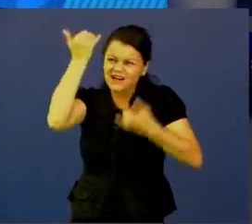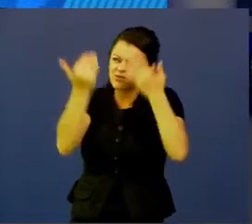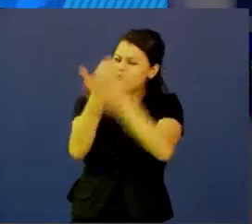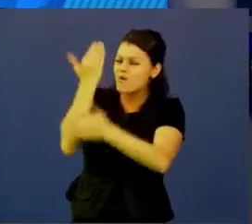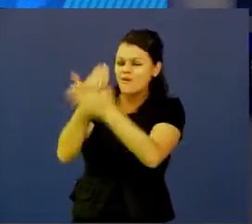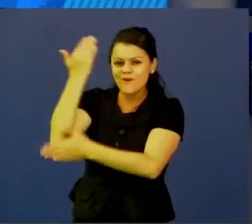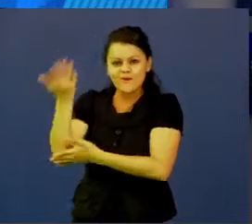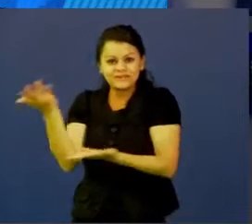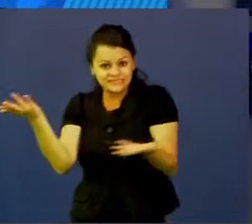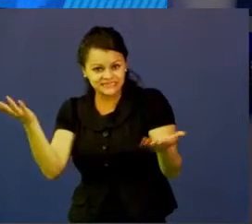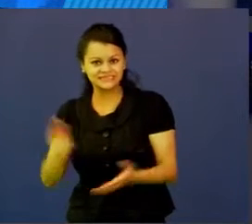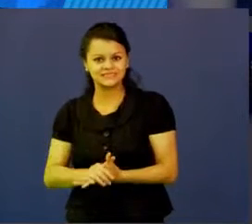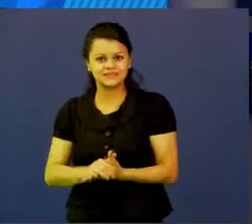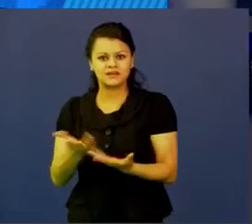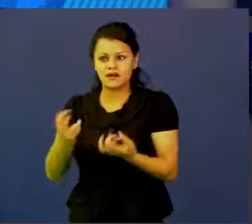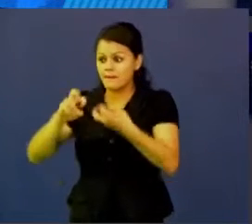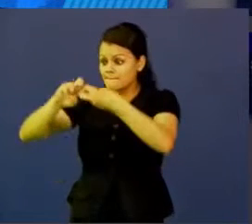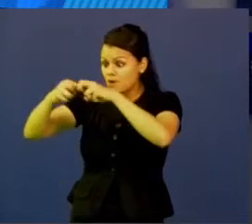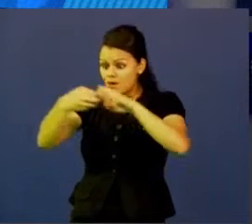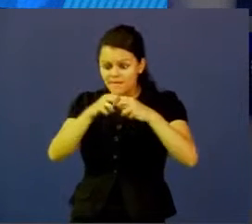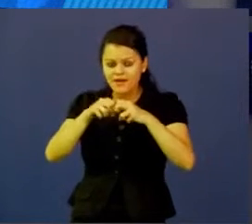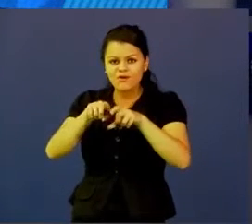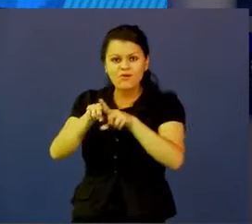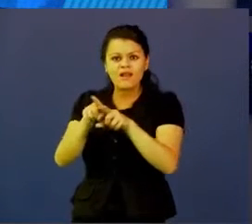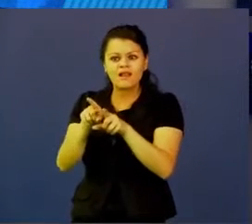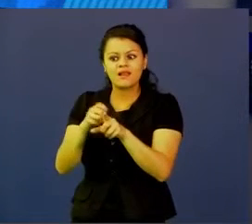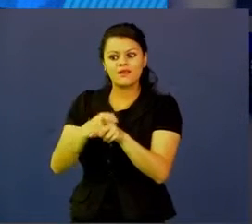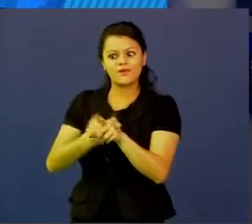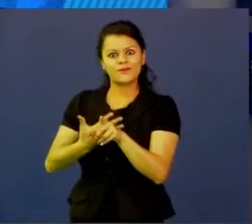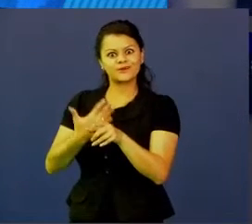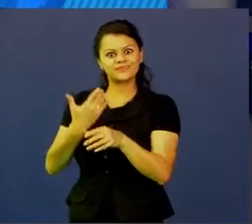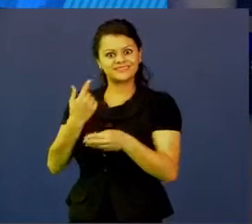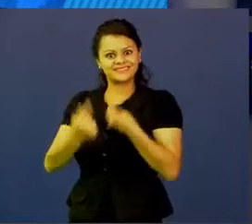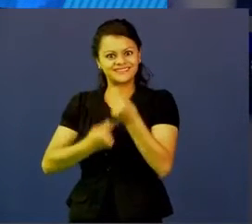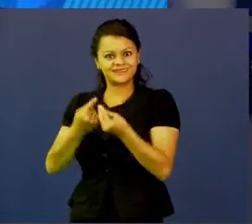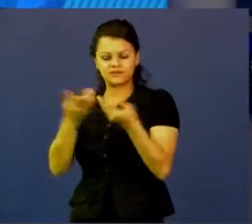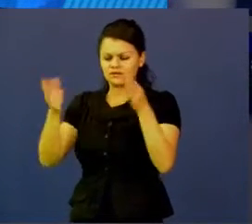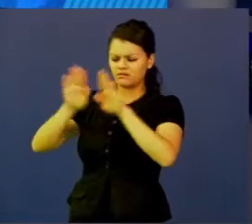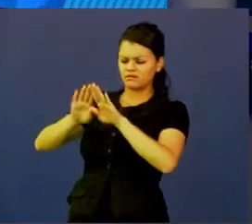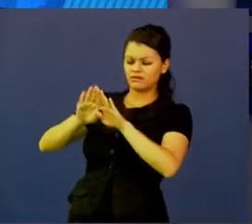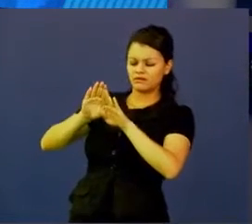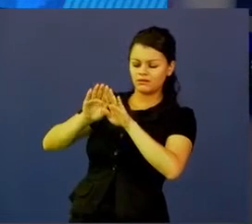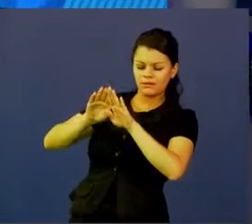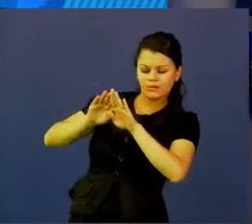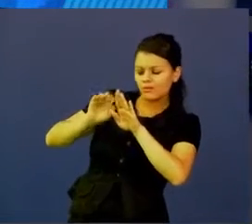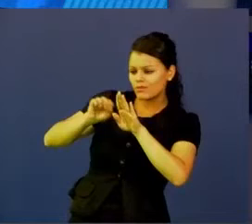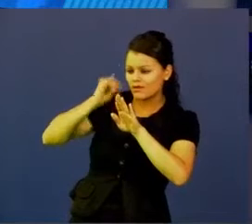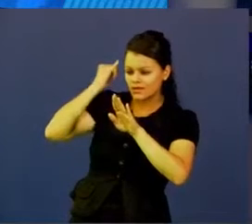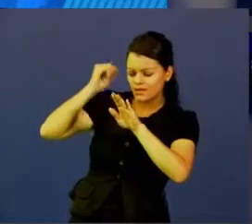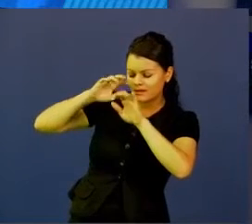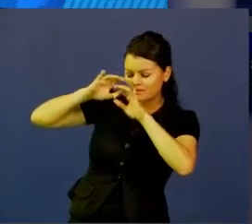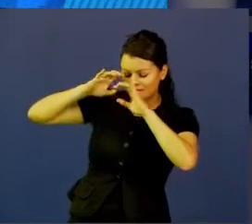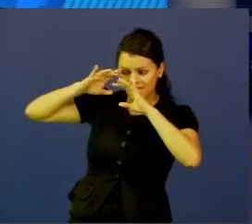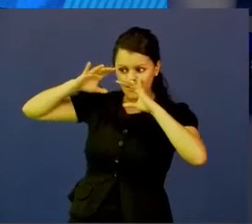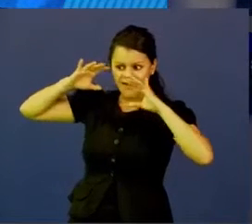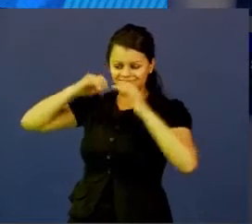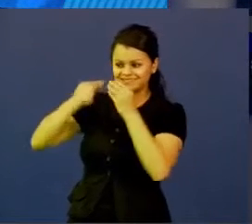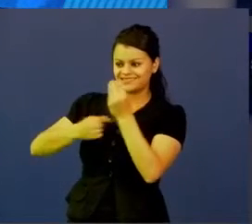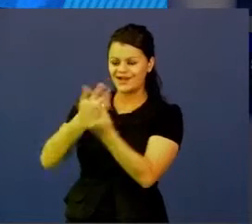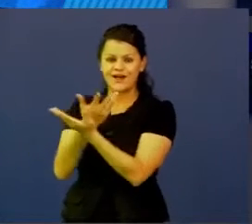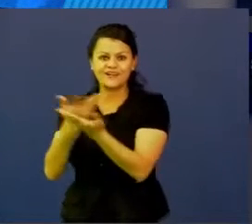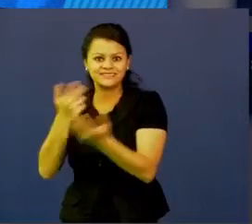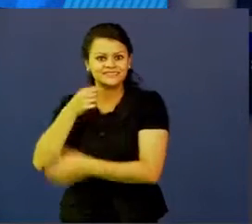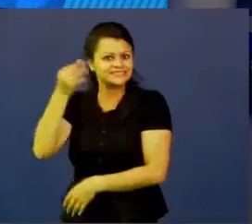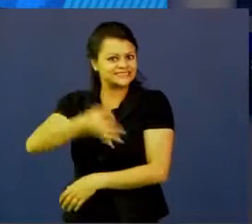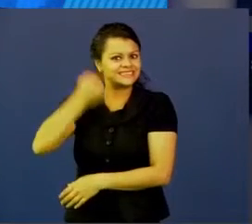problemas son oportunidades de diseño disfrazadas, entonces todo lo podemos atacar con pensamiento de diseño y ver los problemas no como un problema,